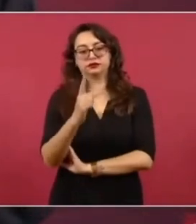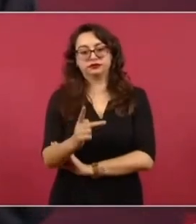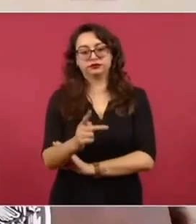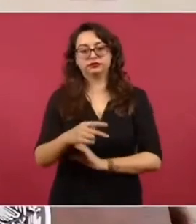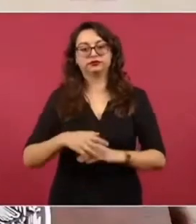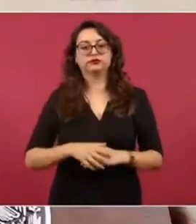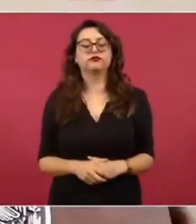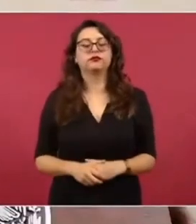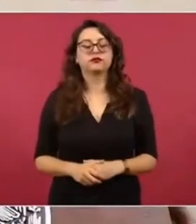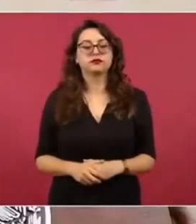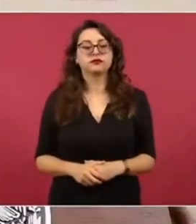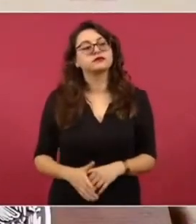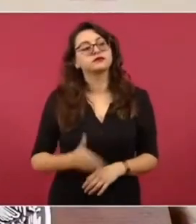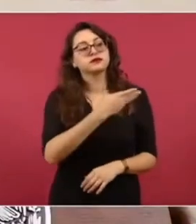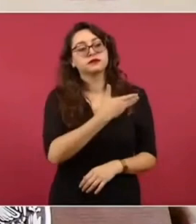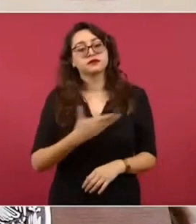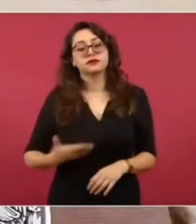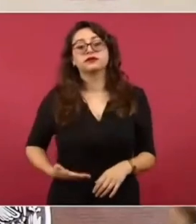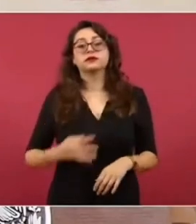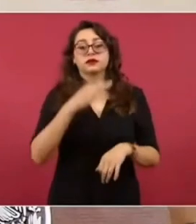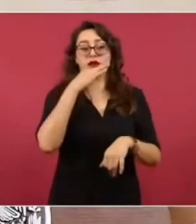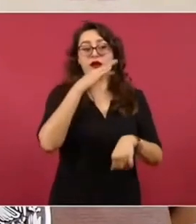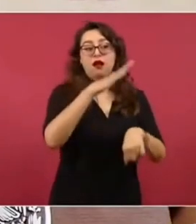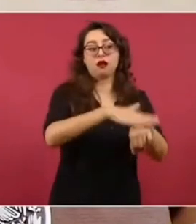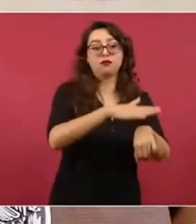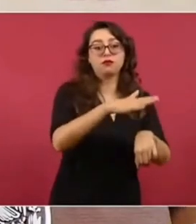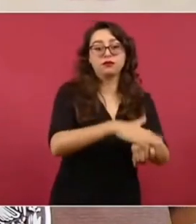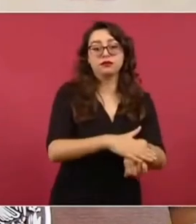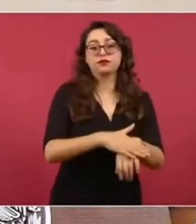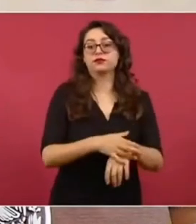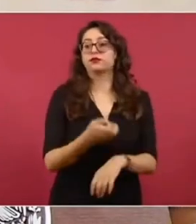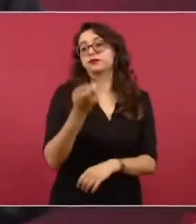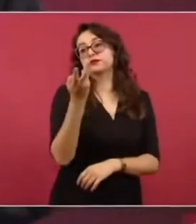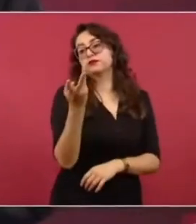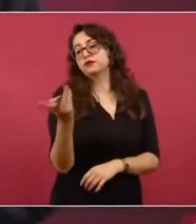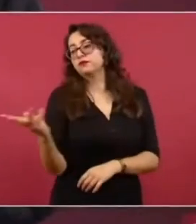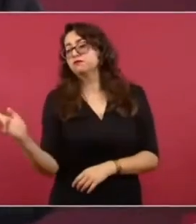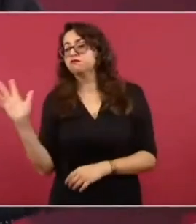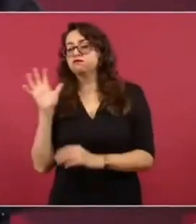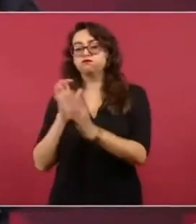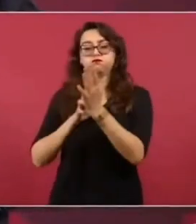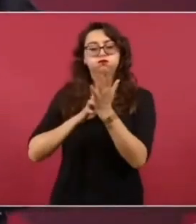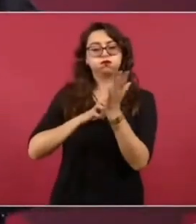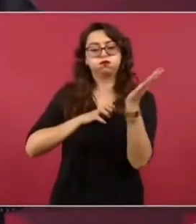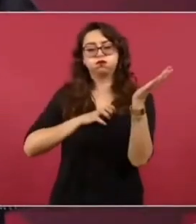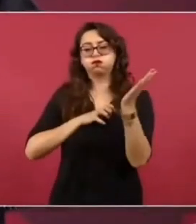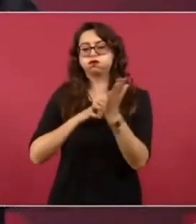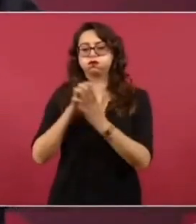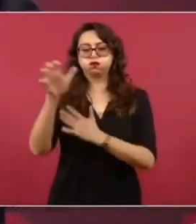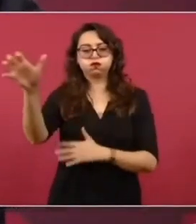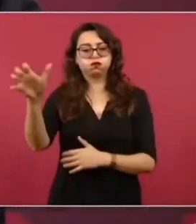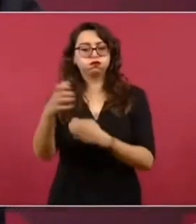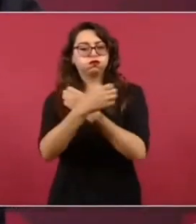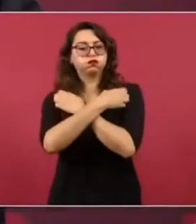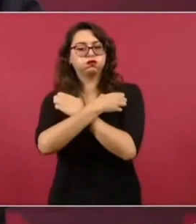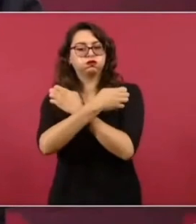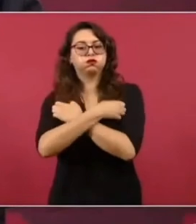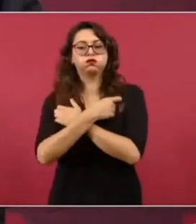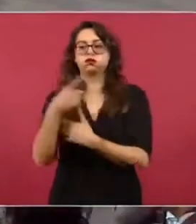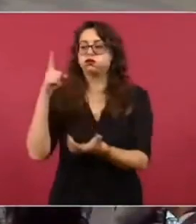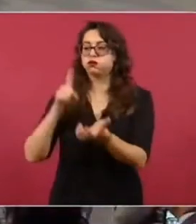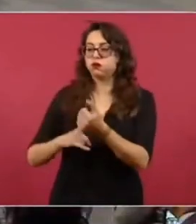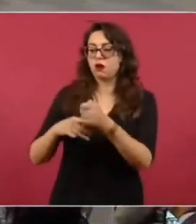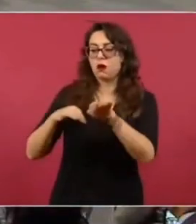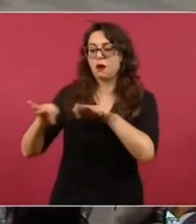nunca dude usted que los cientos y cientos de miles de trabajadores de la educación de